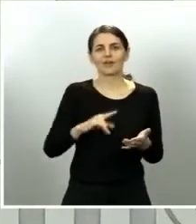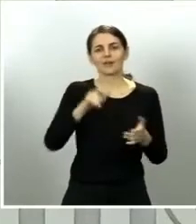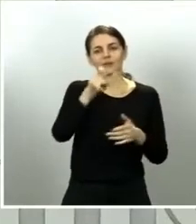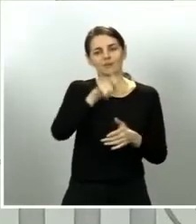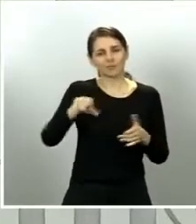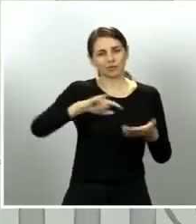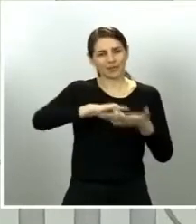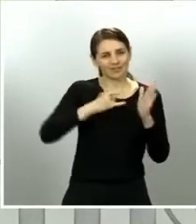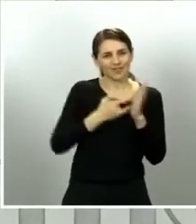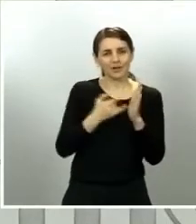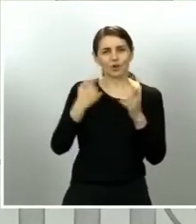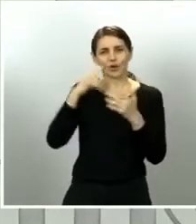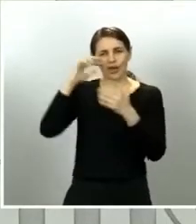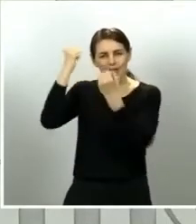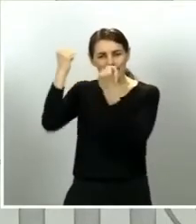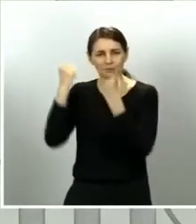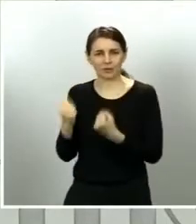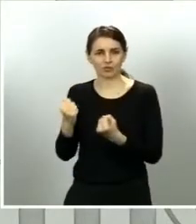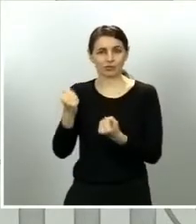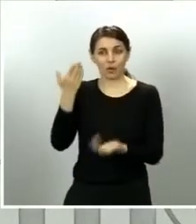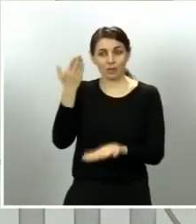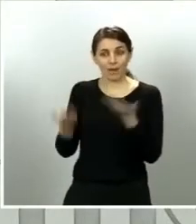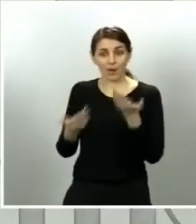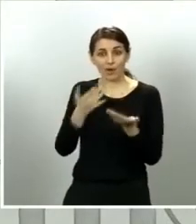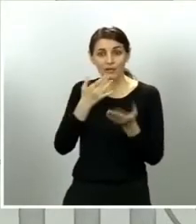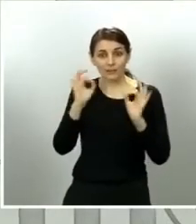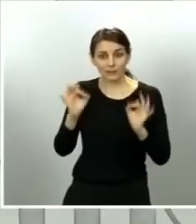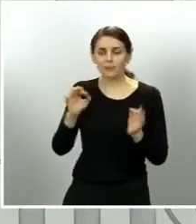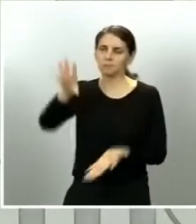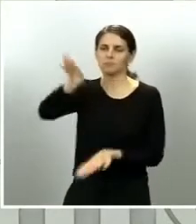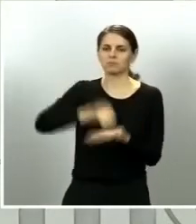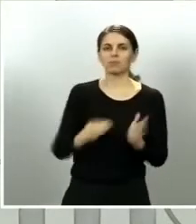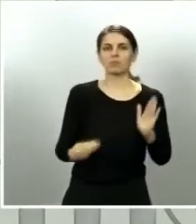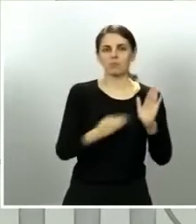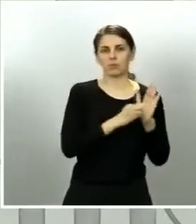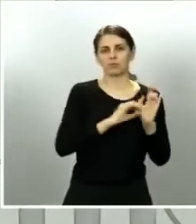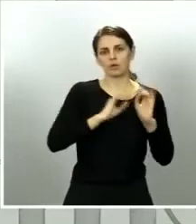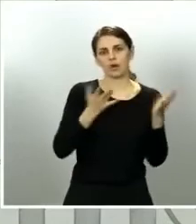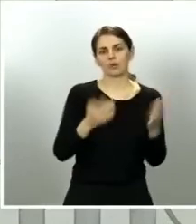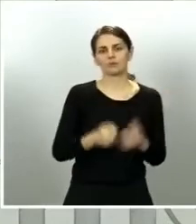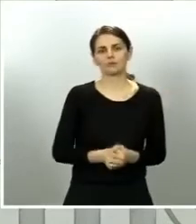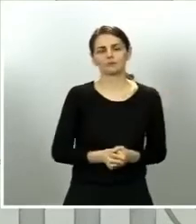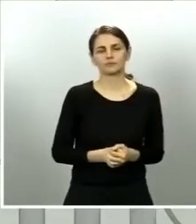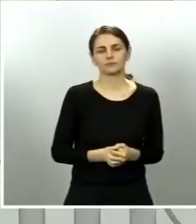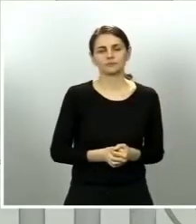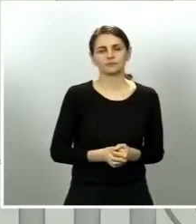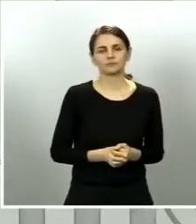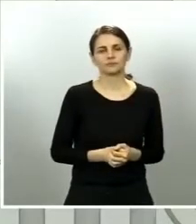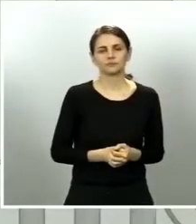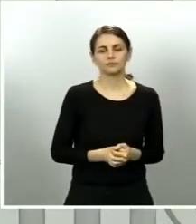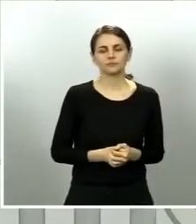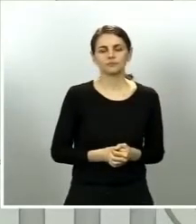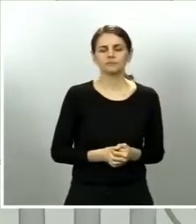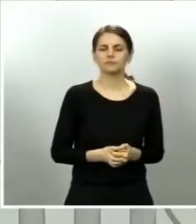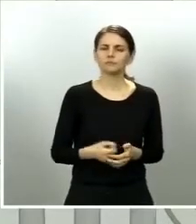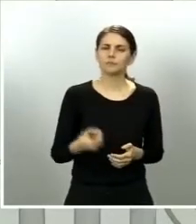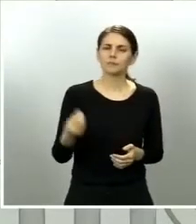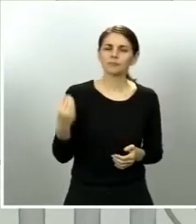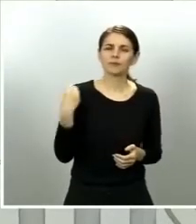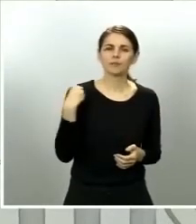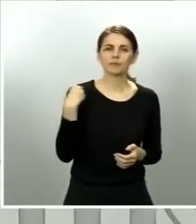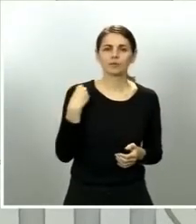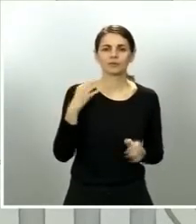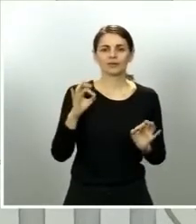valoradas y si es el caso tomadas en consideración con respecto al mecanismo concreto en que se va a producir el